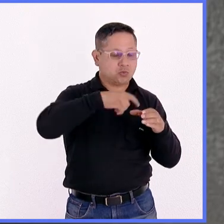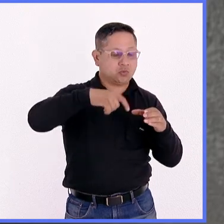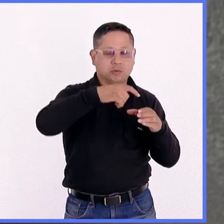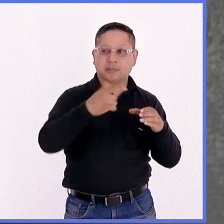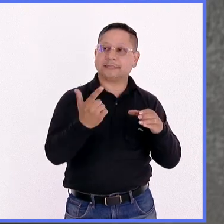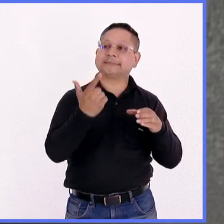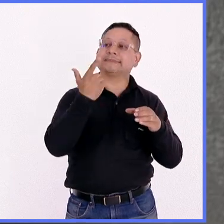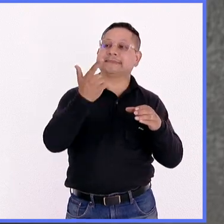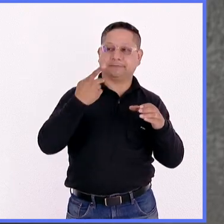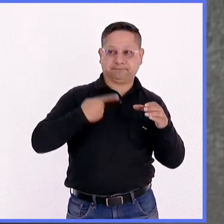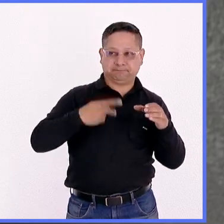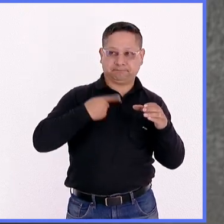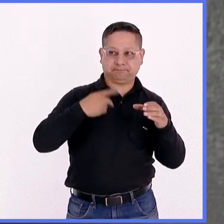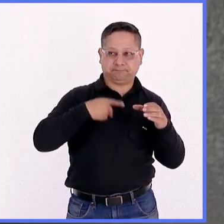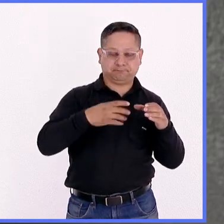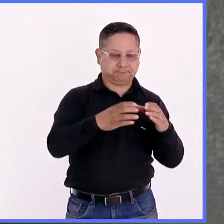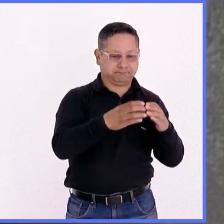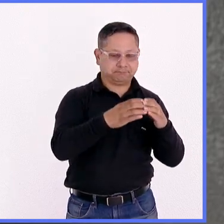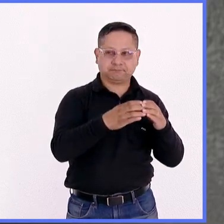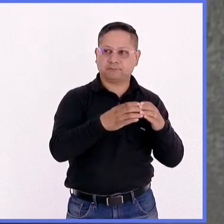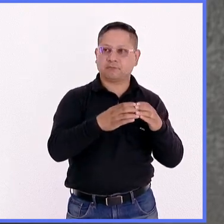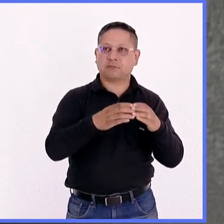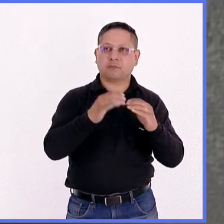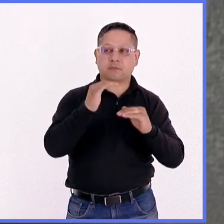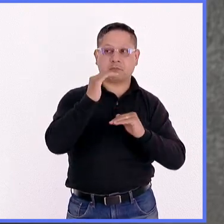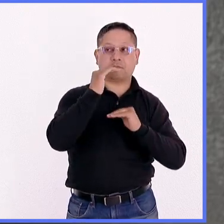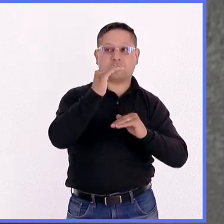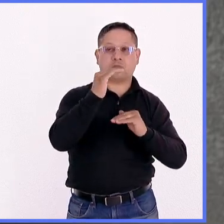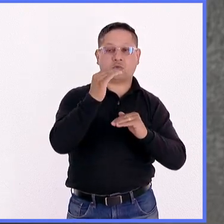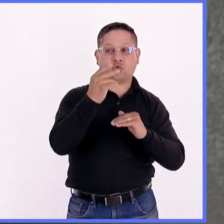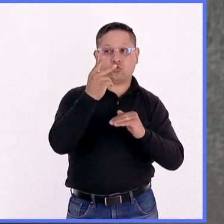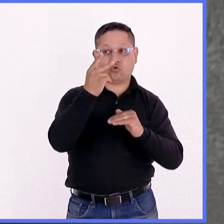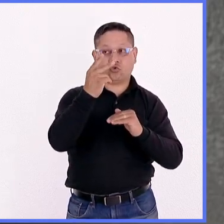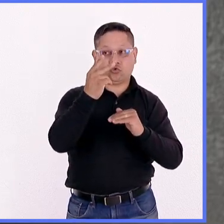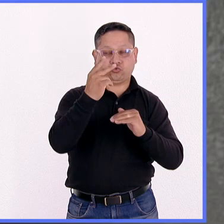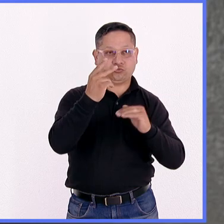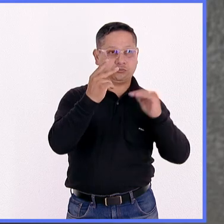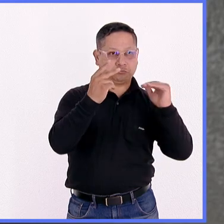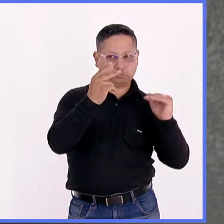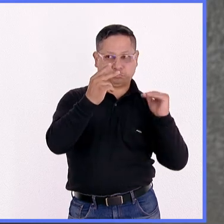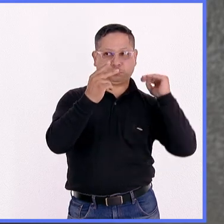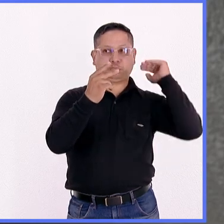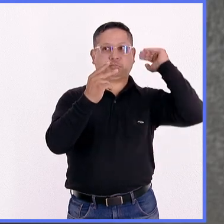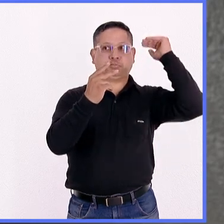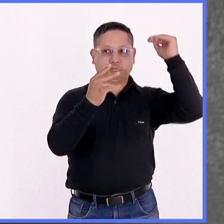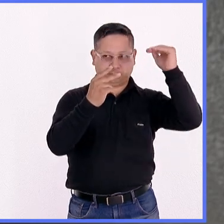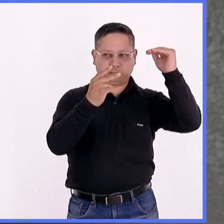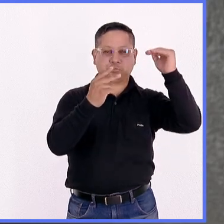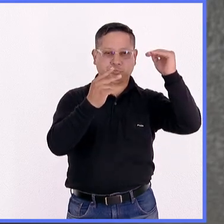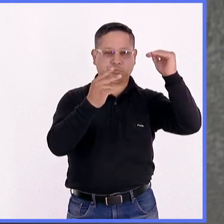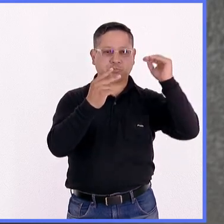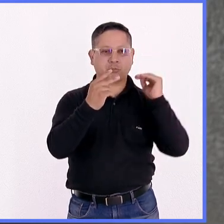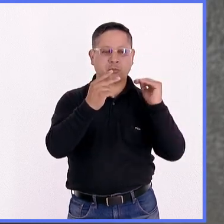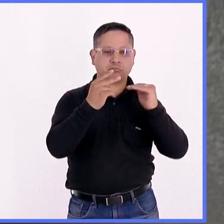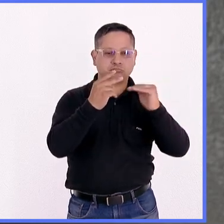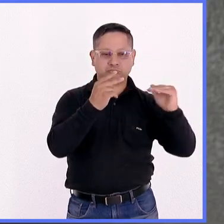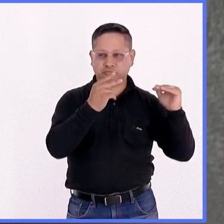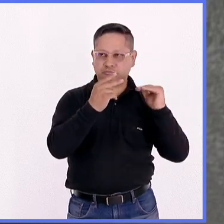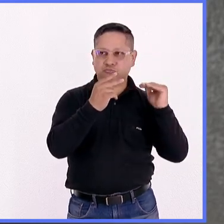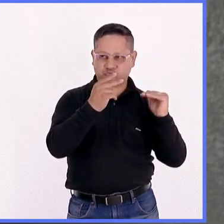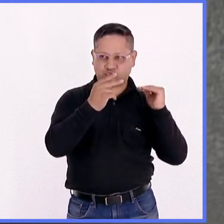por siete integrantes, máximo dos de posgrado. Los demás pueden ser o deben ser de nivel